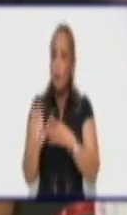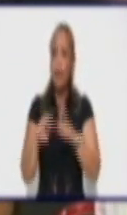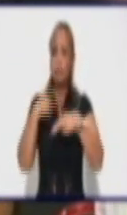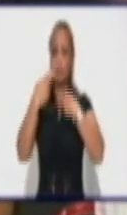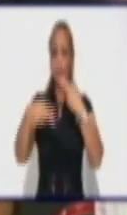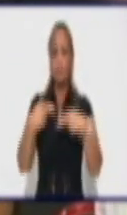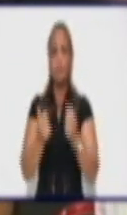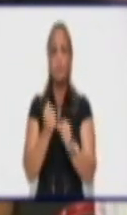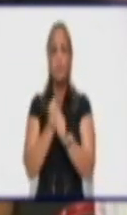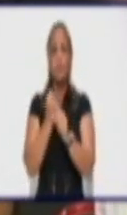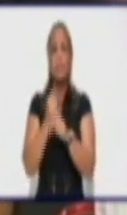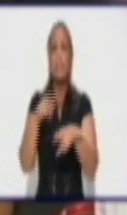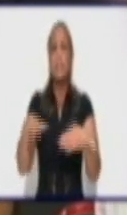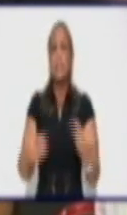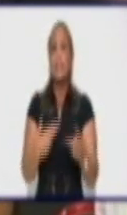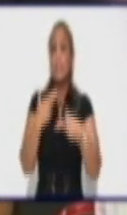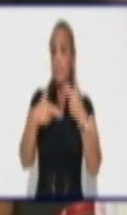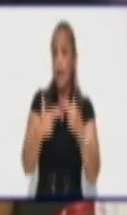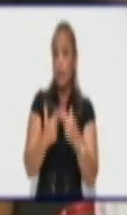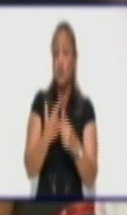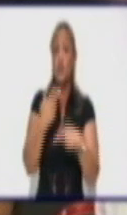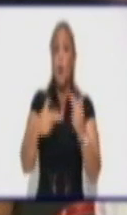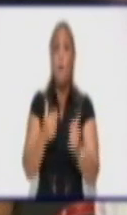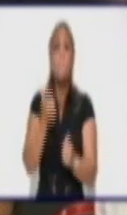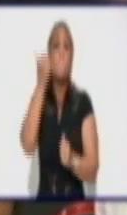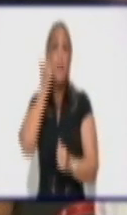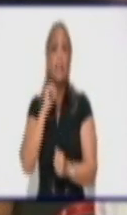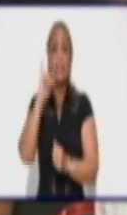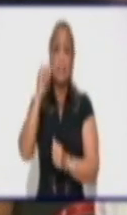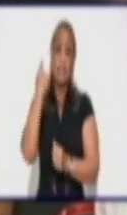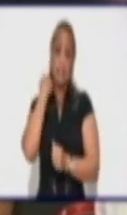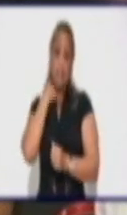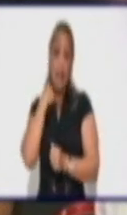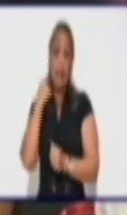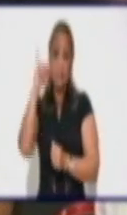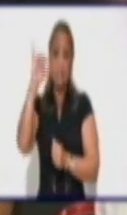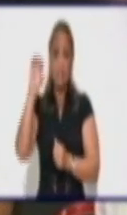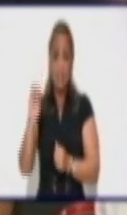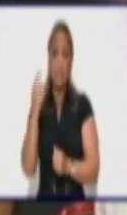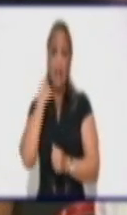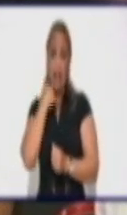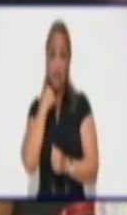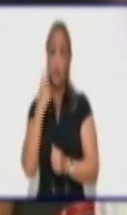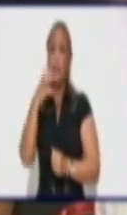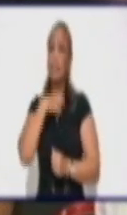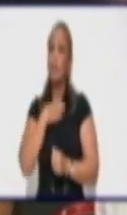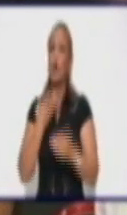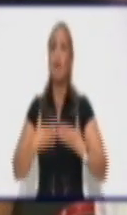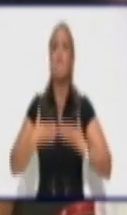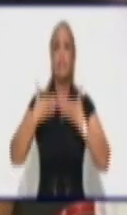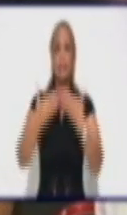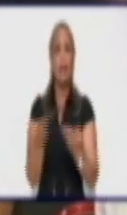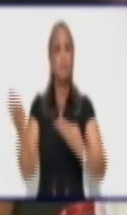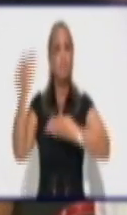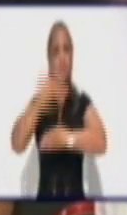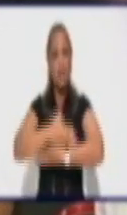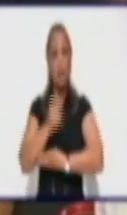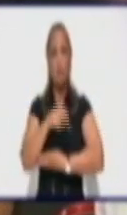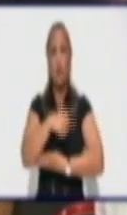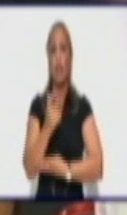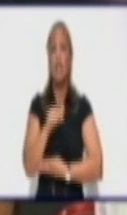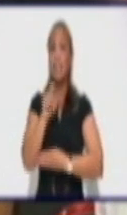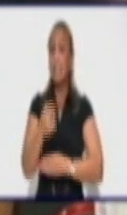desplegando durante más de 60 años y que ha tenido que enfrentar ese férreo bloqueo. Y estamos seguras de que